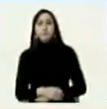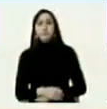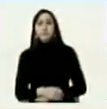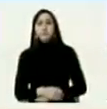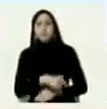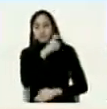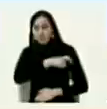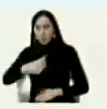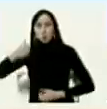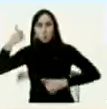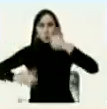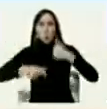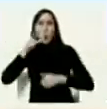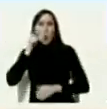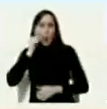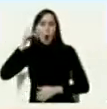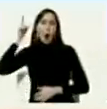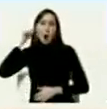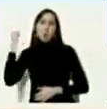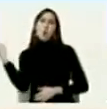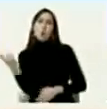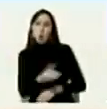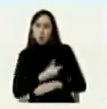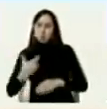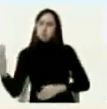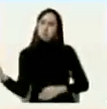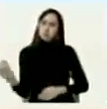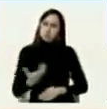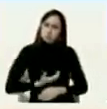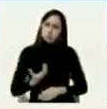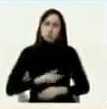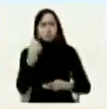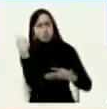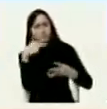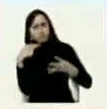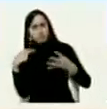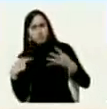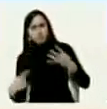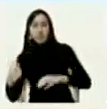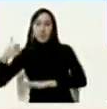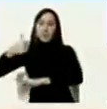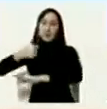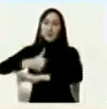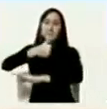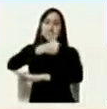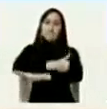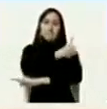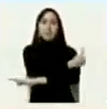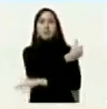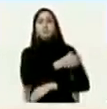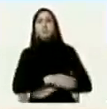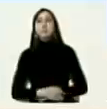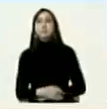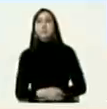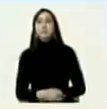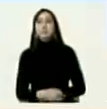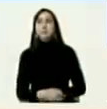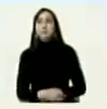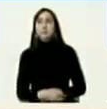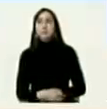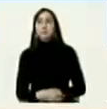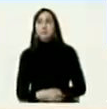candidatos y candidatas a gobernaciones alcaldías consejos legislativos y consejos municipales